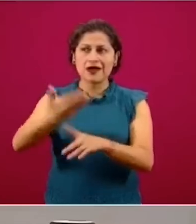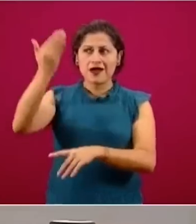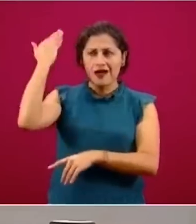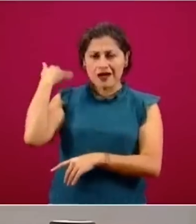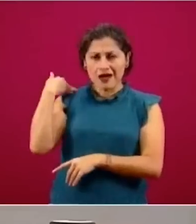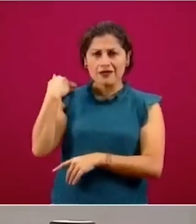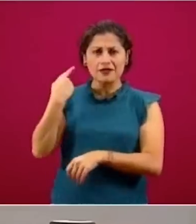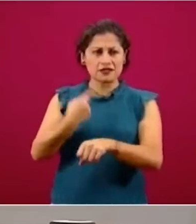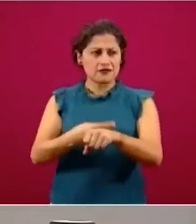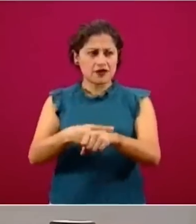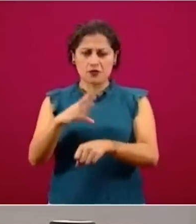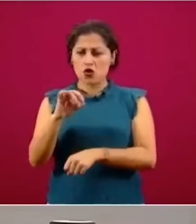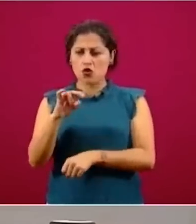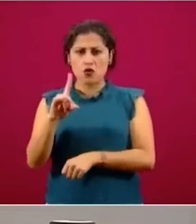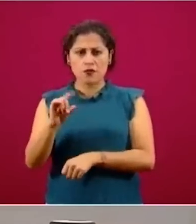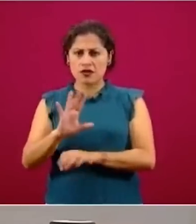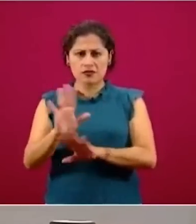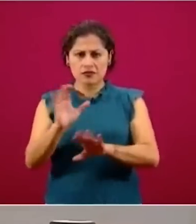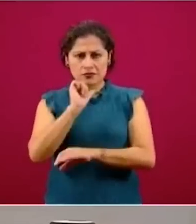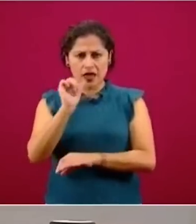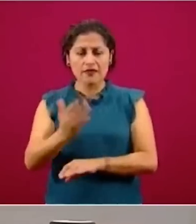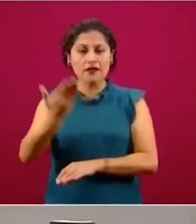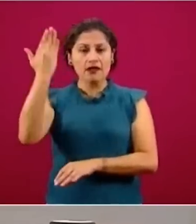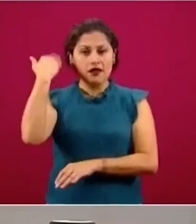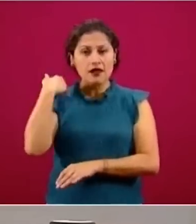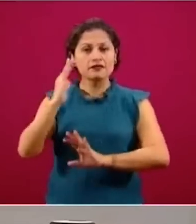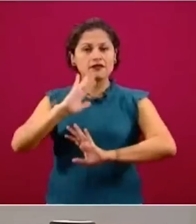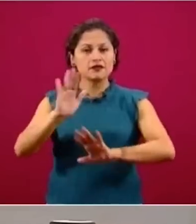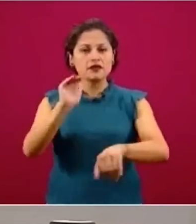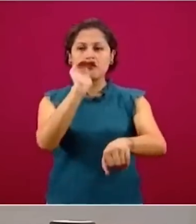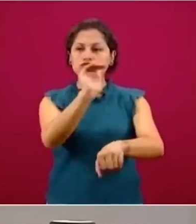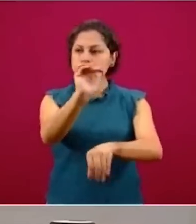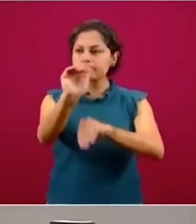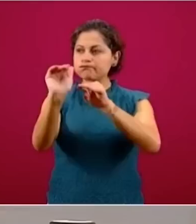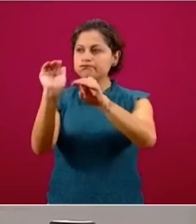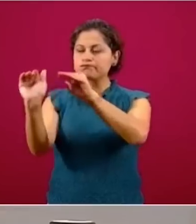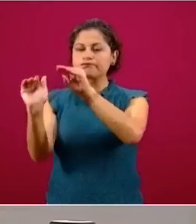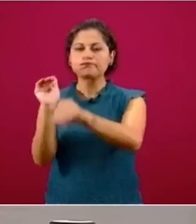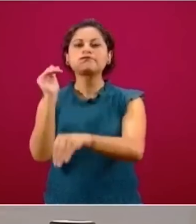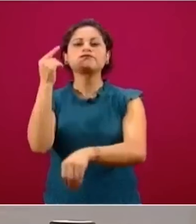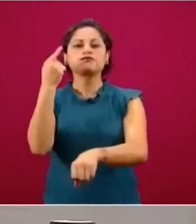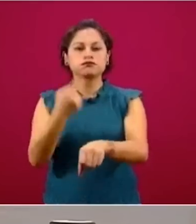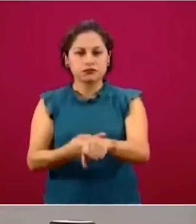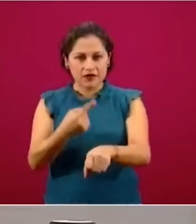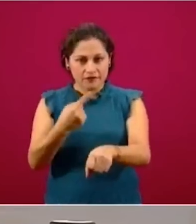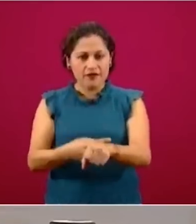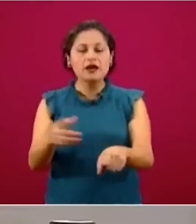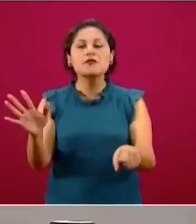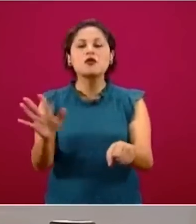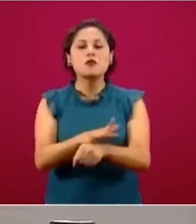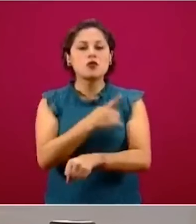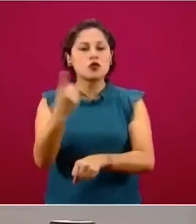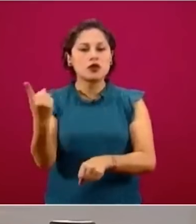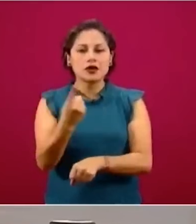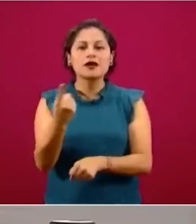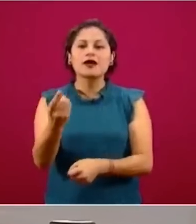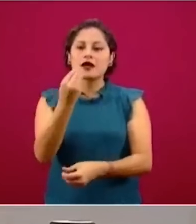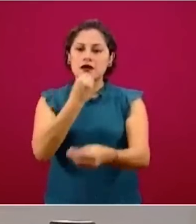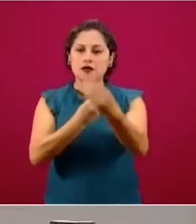grandes problemas de salud pública de México. De hecho, la mala alimentación es causante de la mitad,